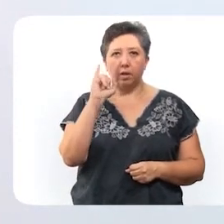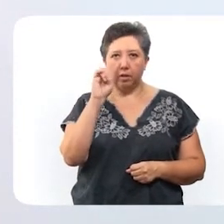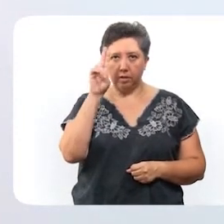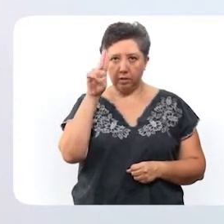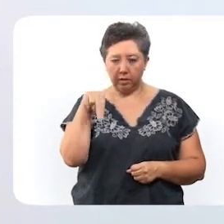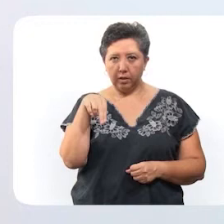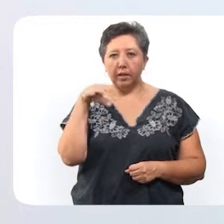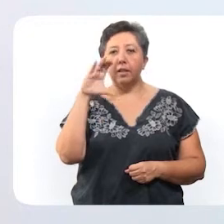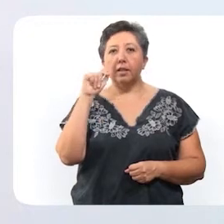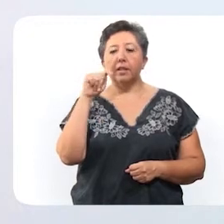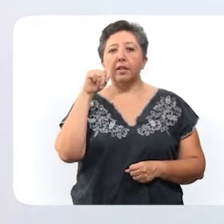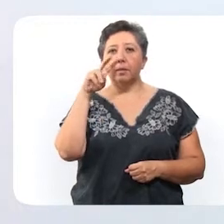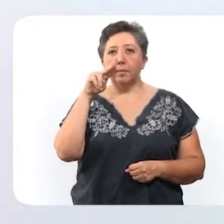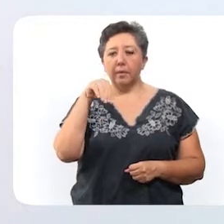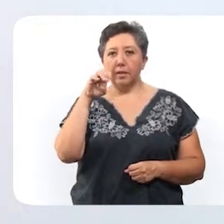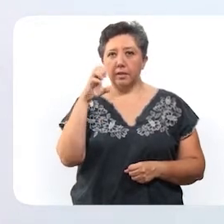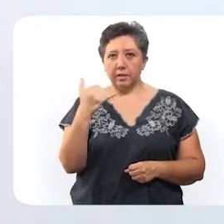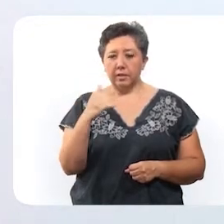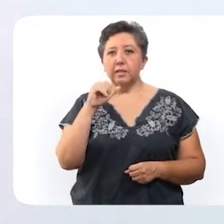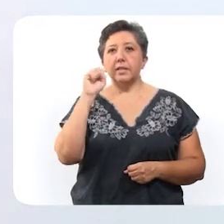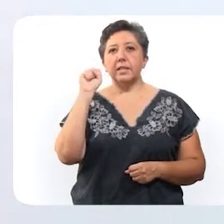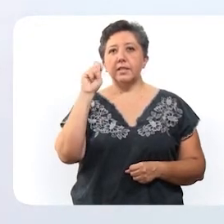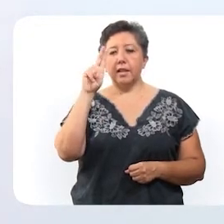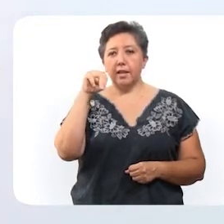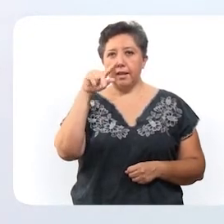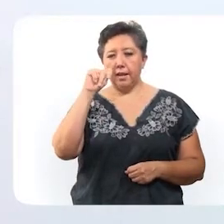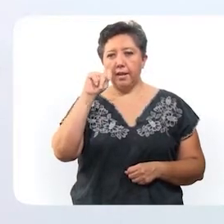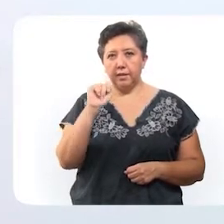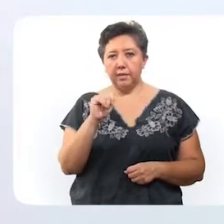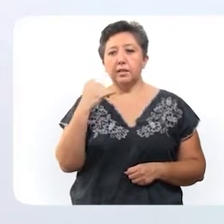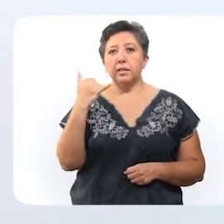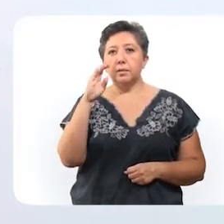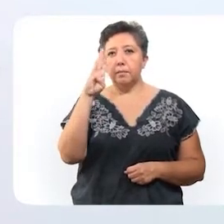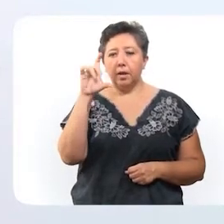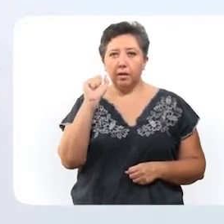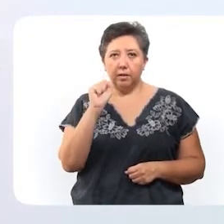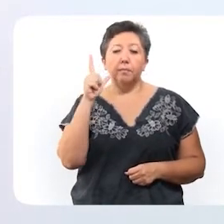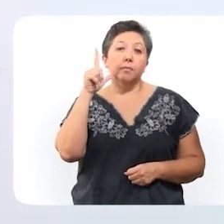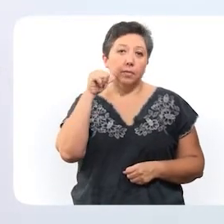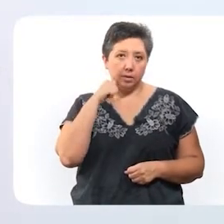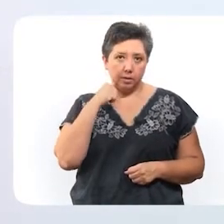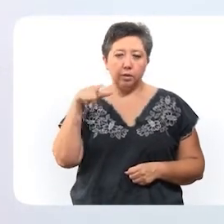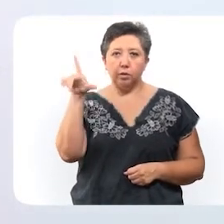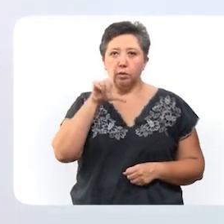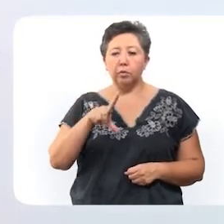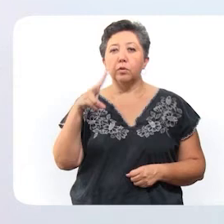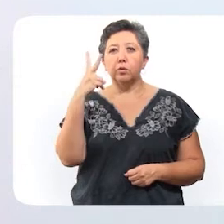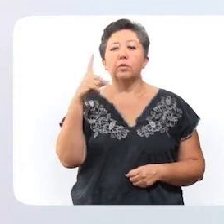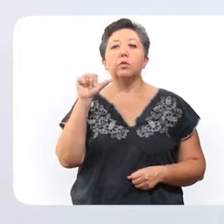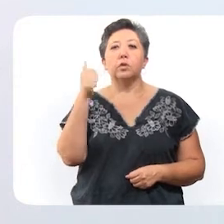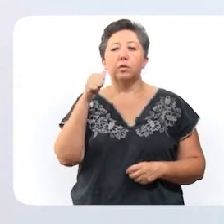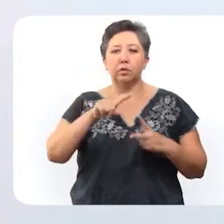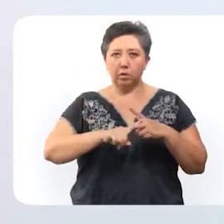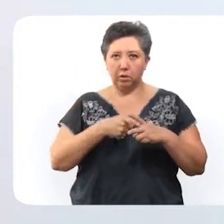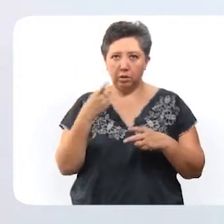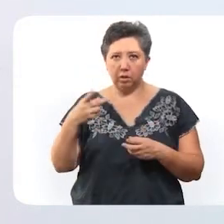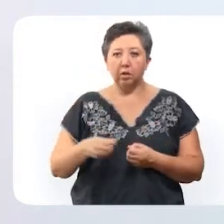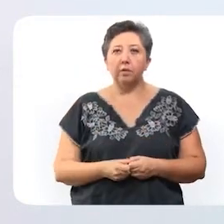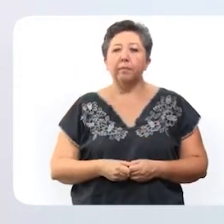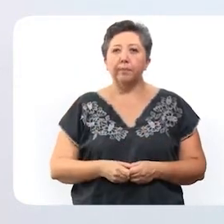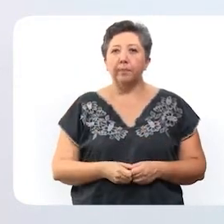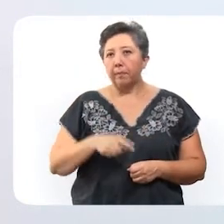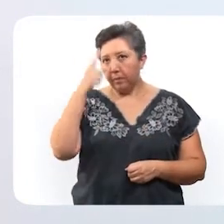Bocabá, Cantamayek, Chumayel, Sanacat y Baca. A partir de mañana, lunes 2 de agosto, se iniciará la